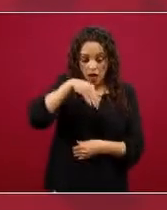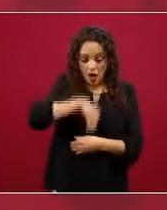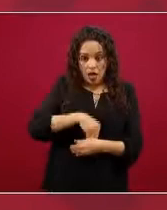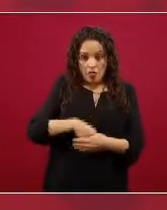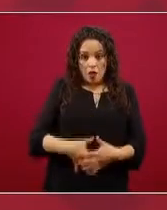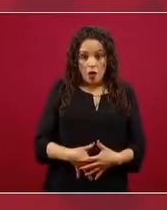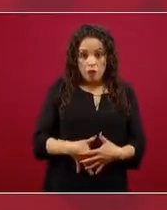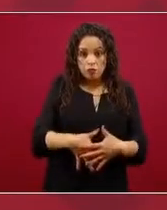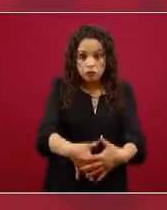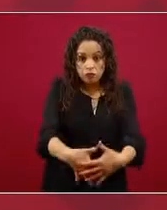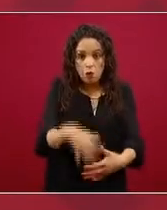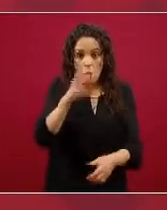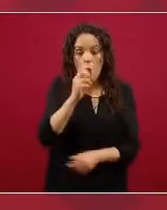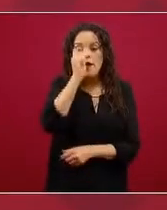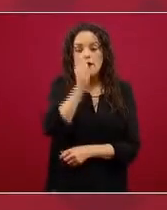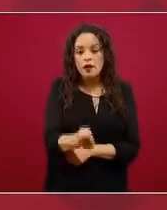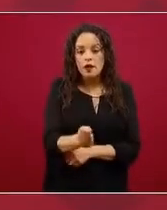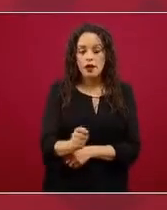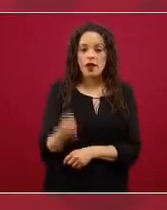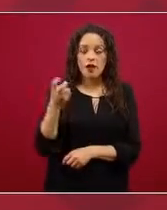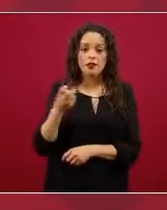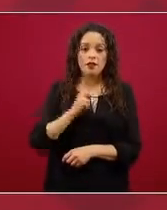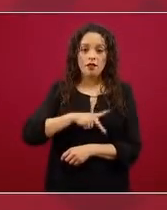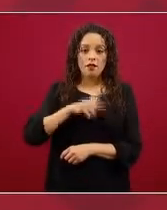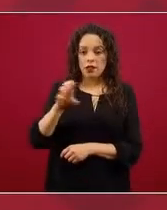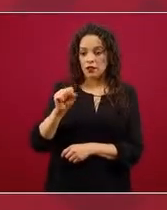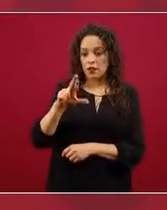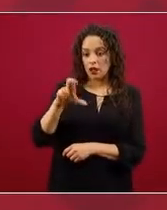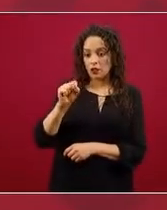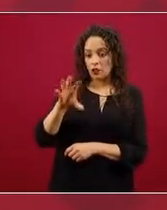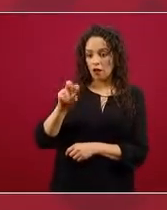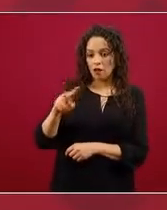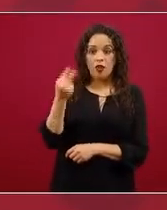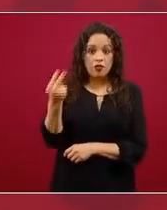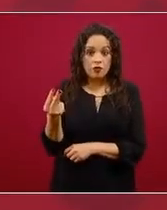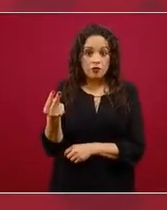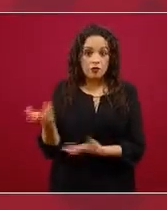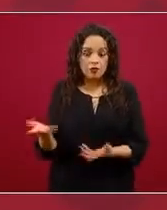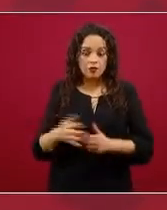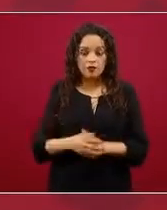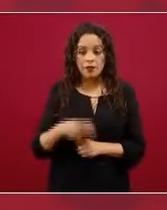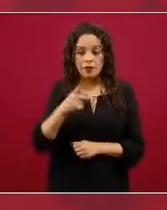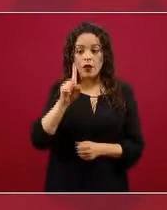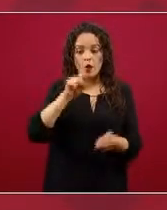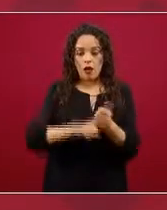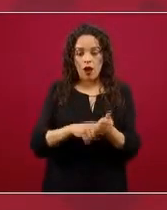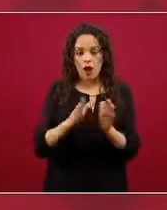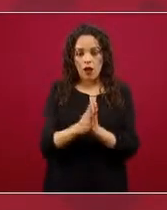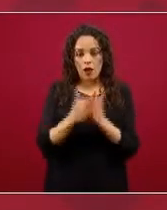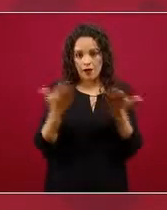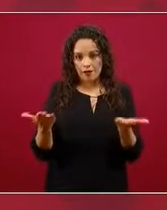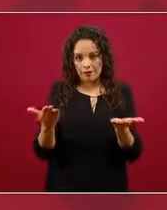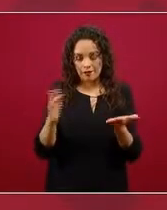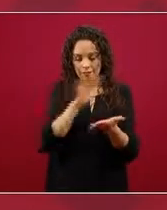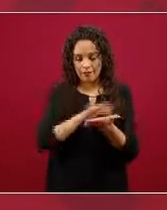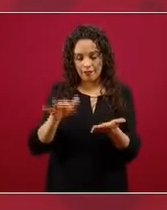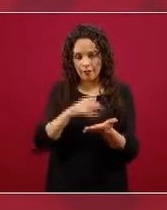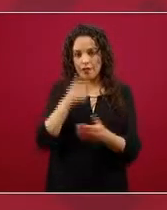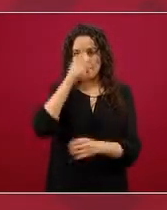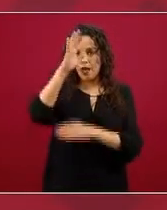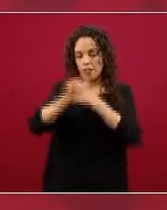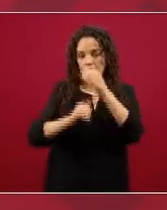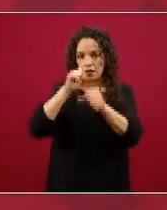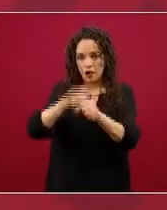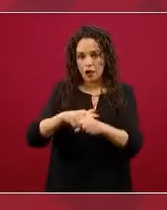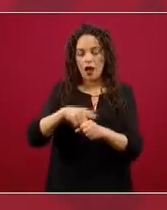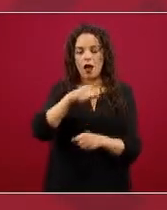vertical del virus SARS-CoV-2. En realidad, la literatura internacional, tanto técnica, los informes